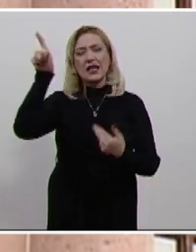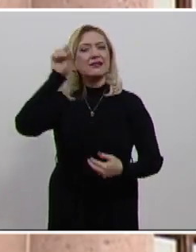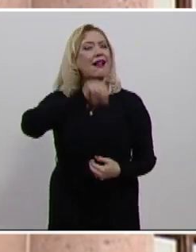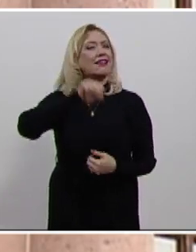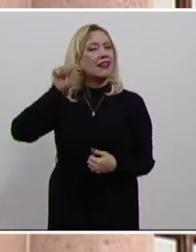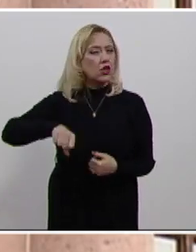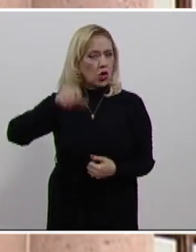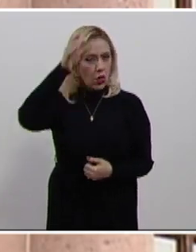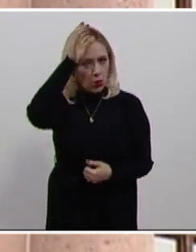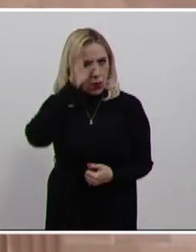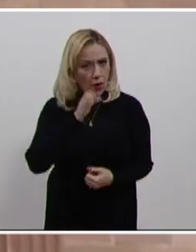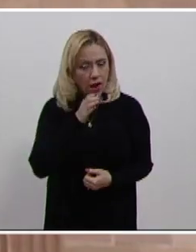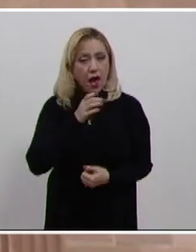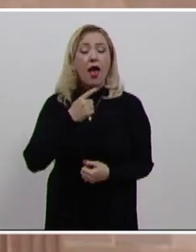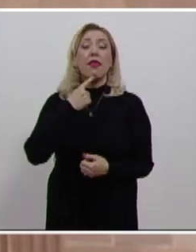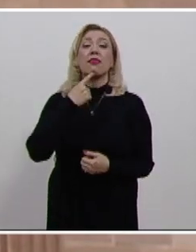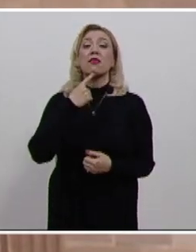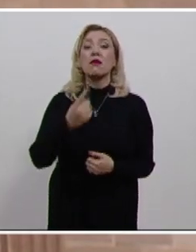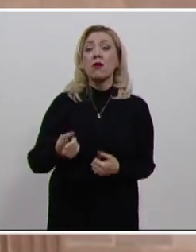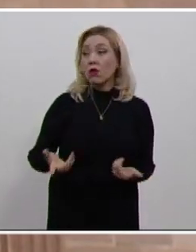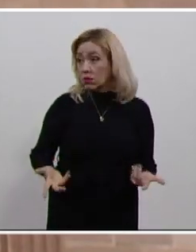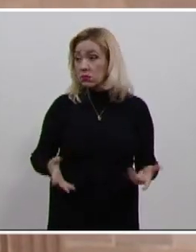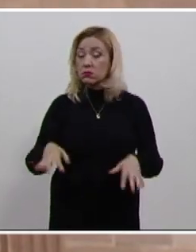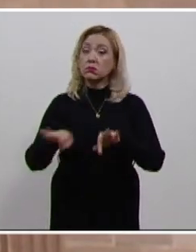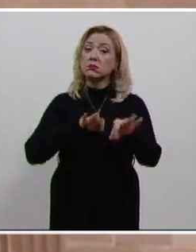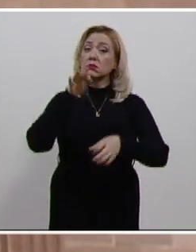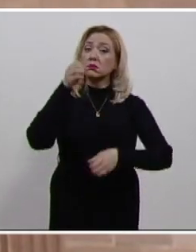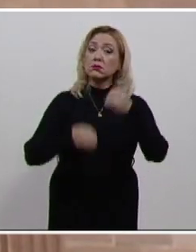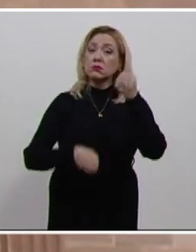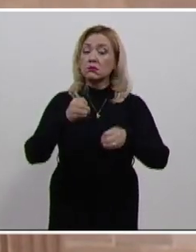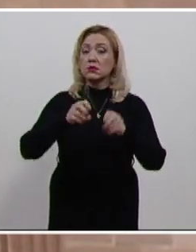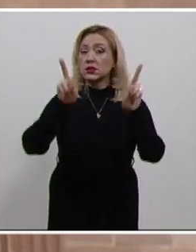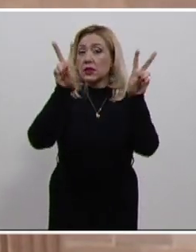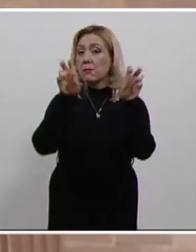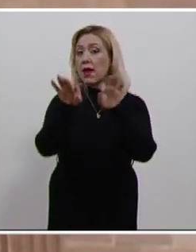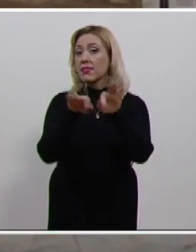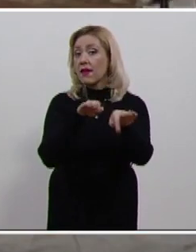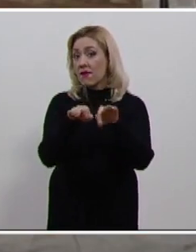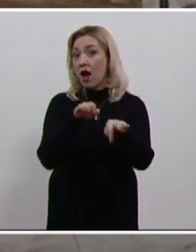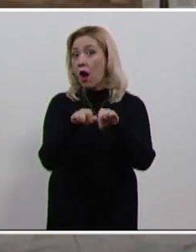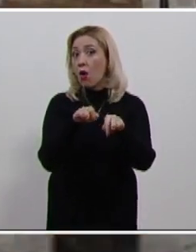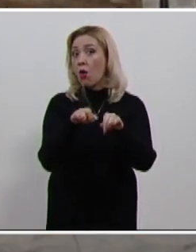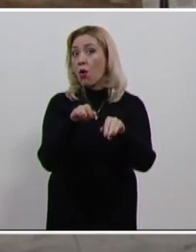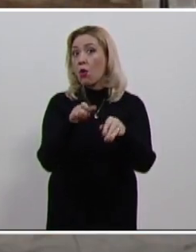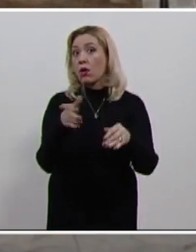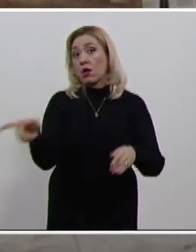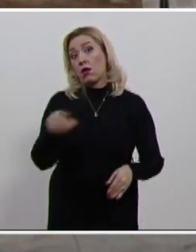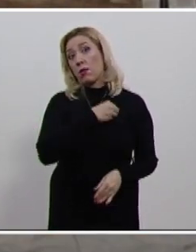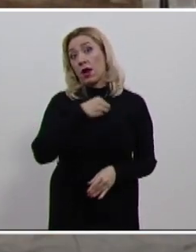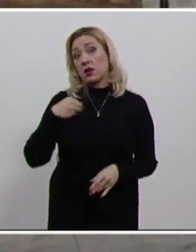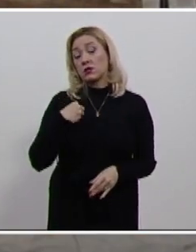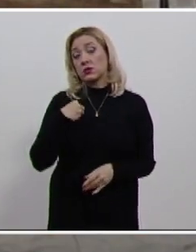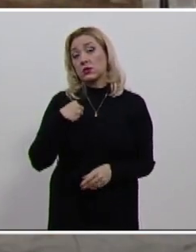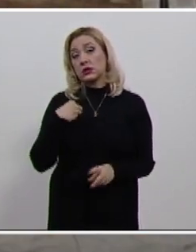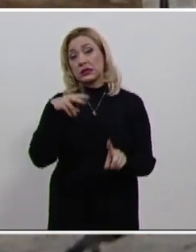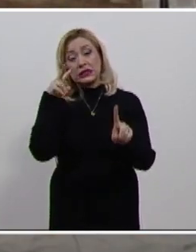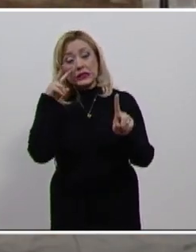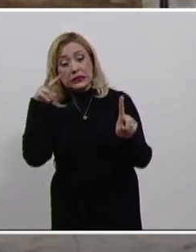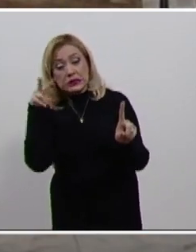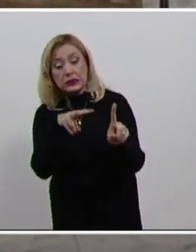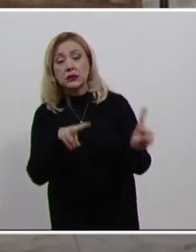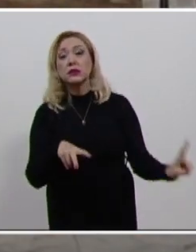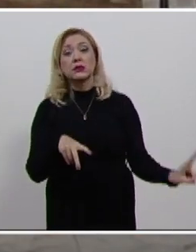Coahuila, determinó que los órganos jurisdiccionales laborales tienen la obligación de juzgar con perspectiva de